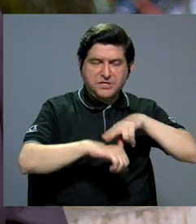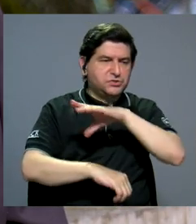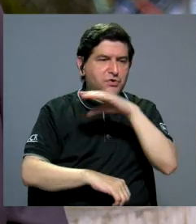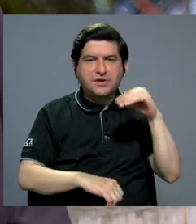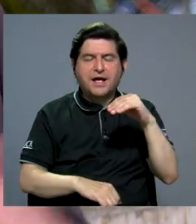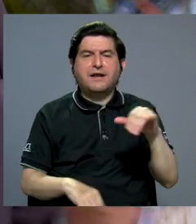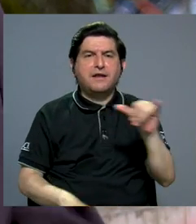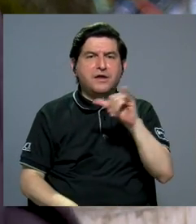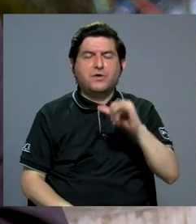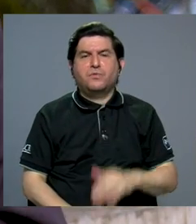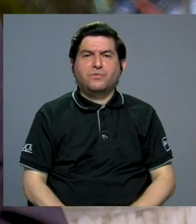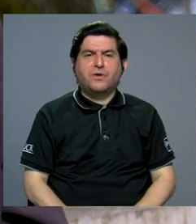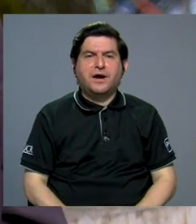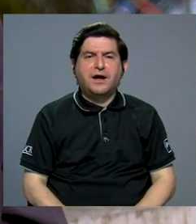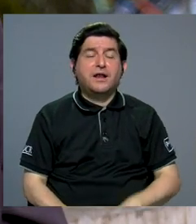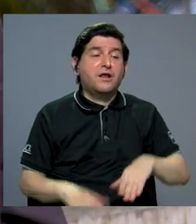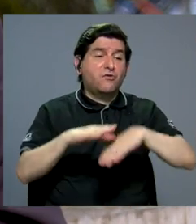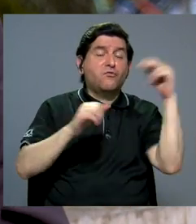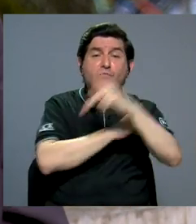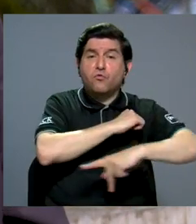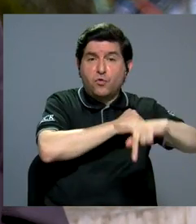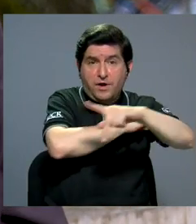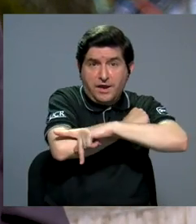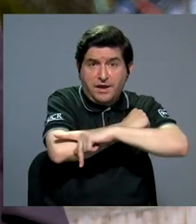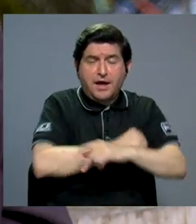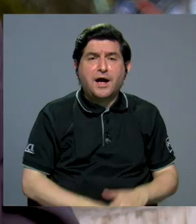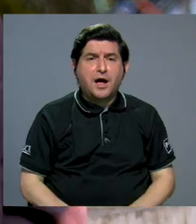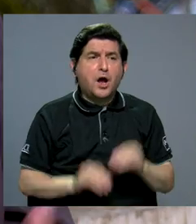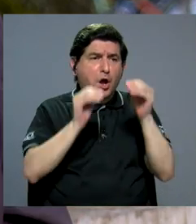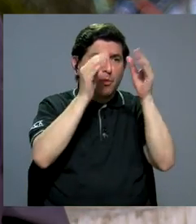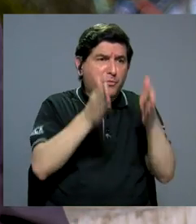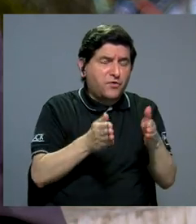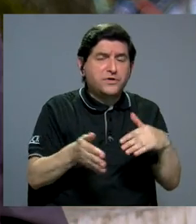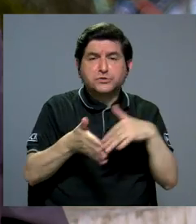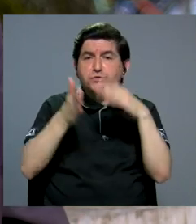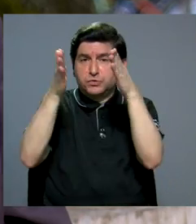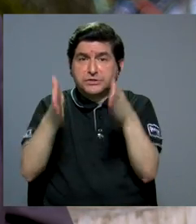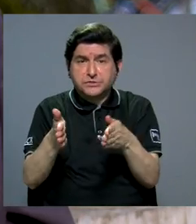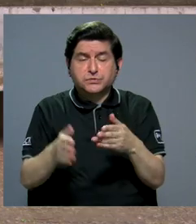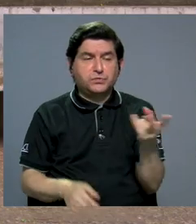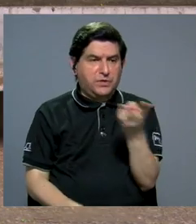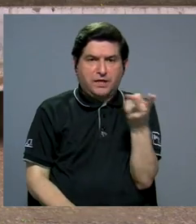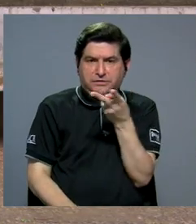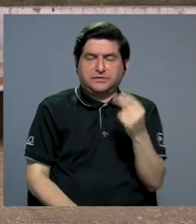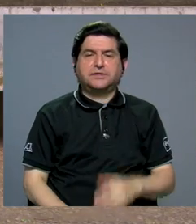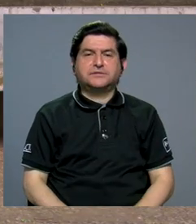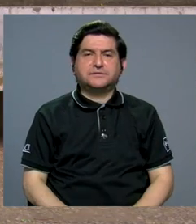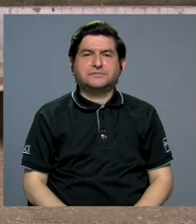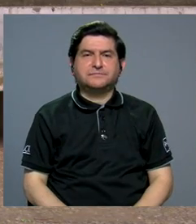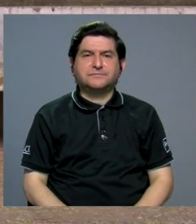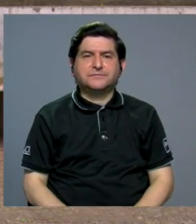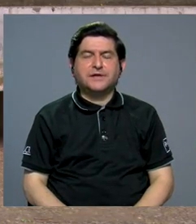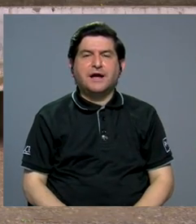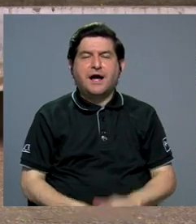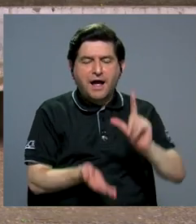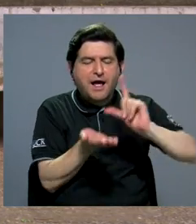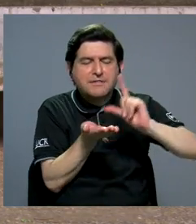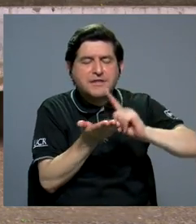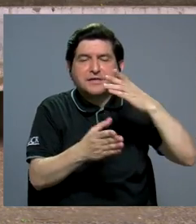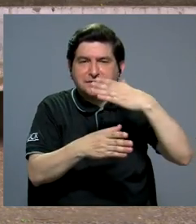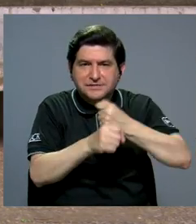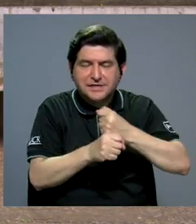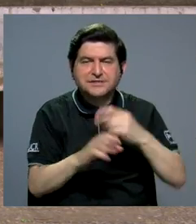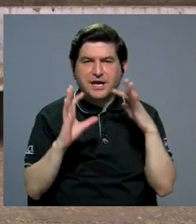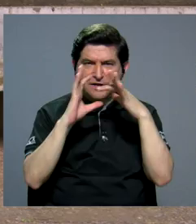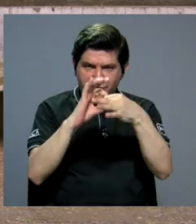a nivel del extranjero, con profesores y con estudiantes. Se hacen tesis que tienen que